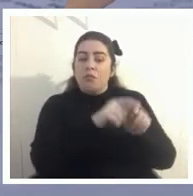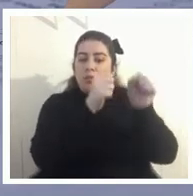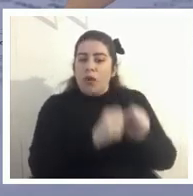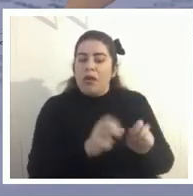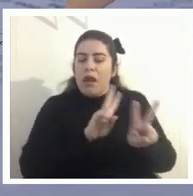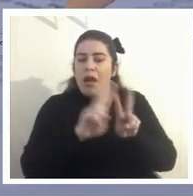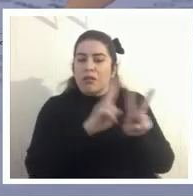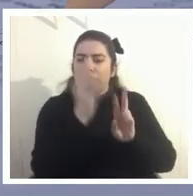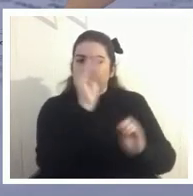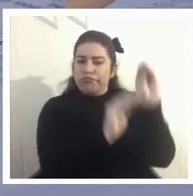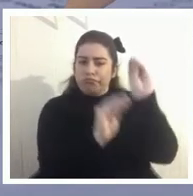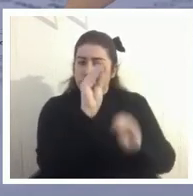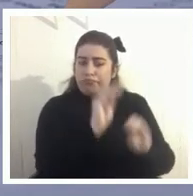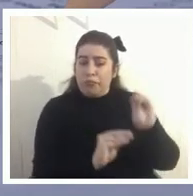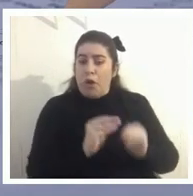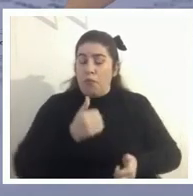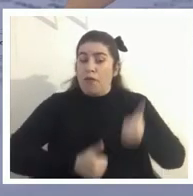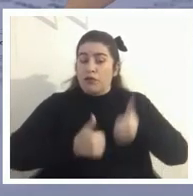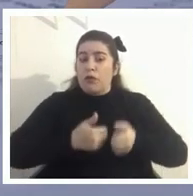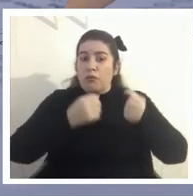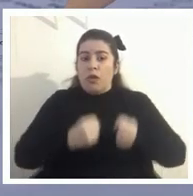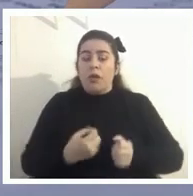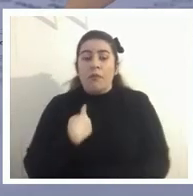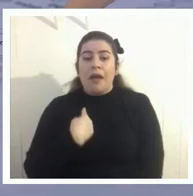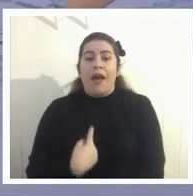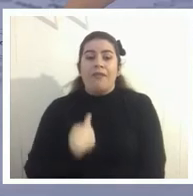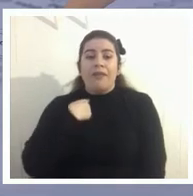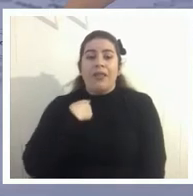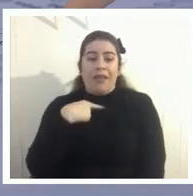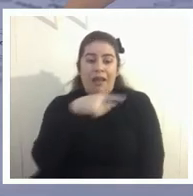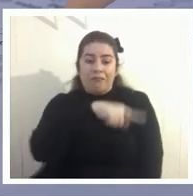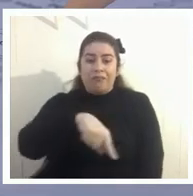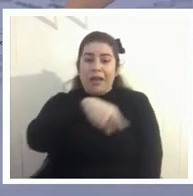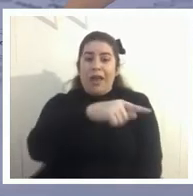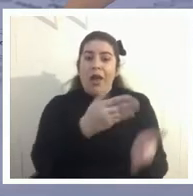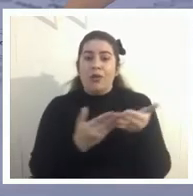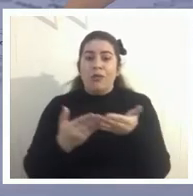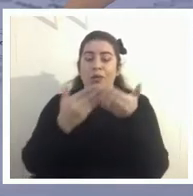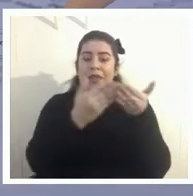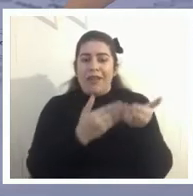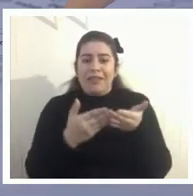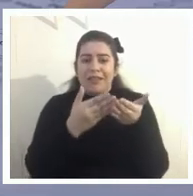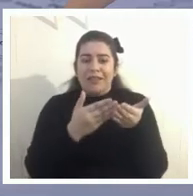y también por supuesto afecta la forma en que los estudiantes ven el aprendizaje